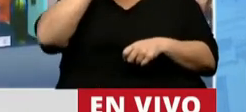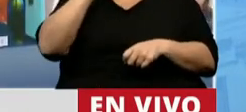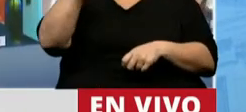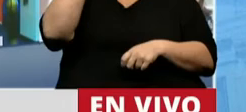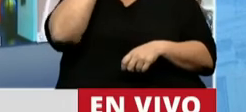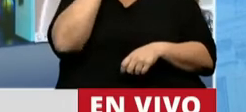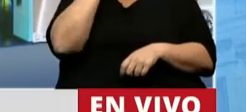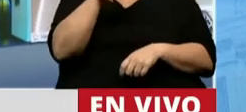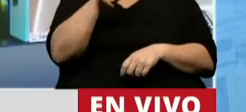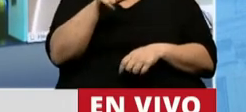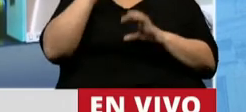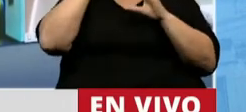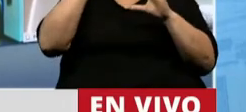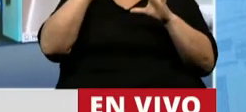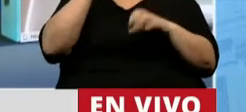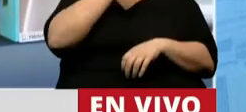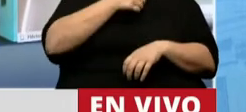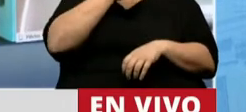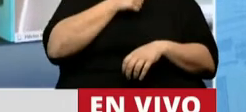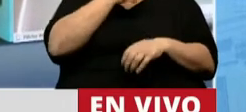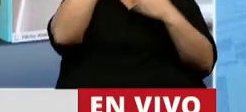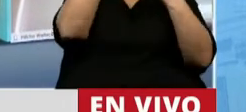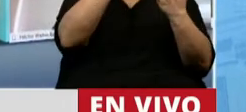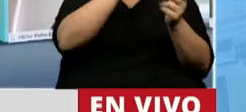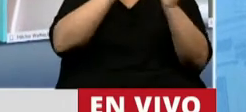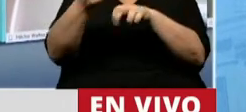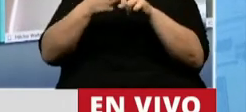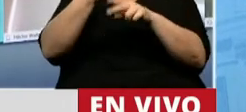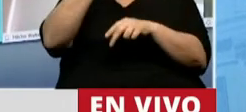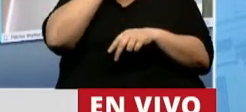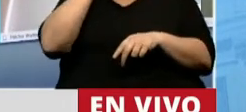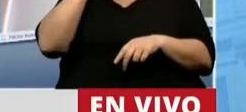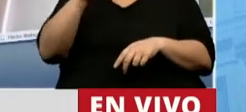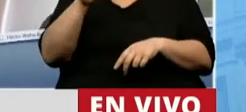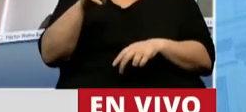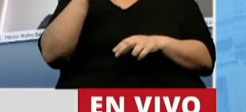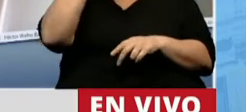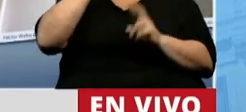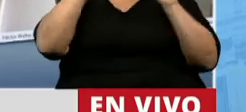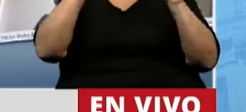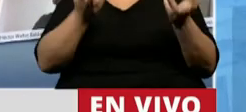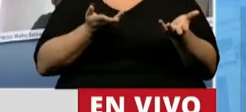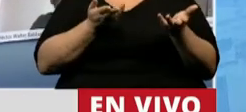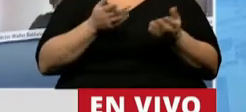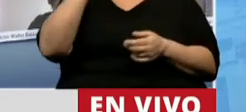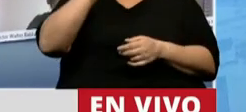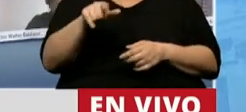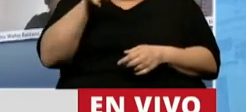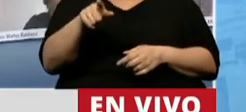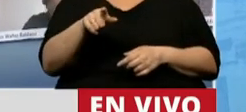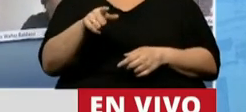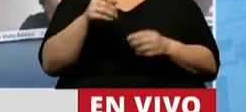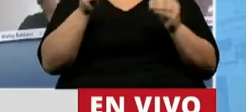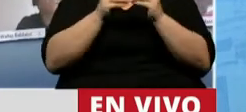padre recordaba a Grigoyen y quería homenajearlo, pero a Atilio le salió peronista. Atilio López, un gran